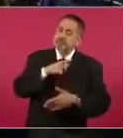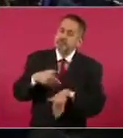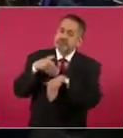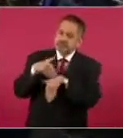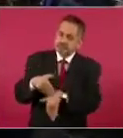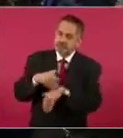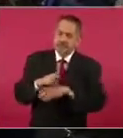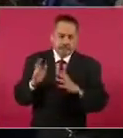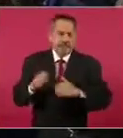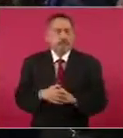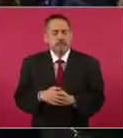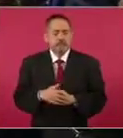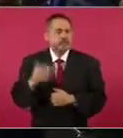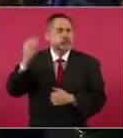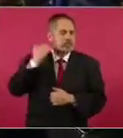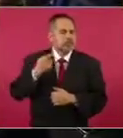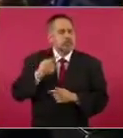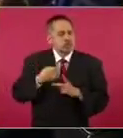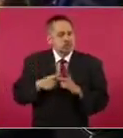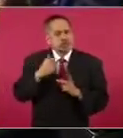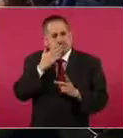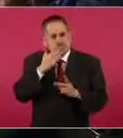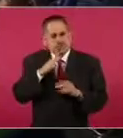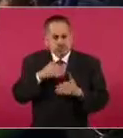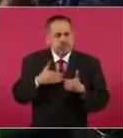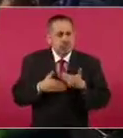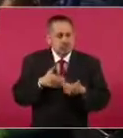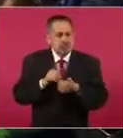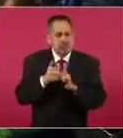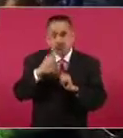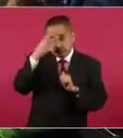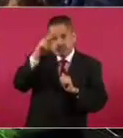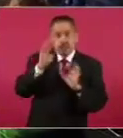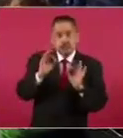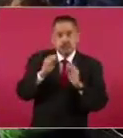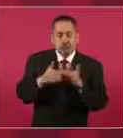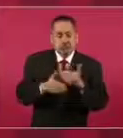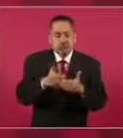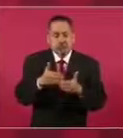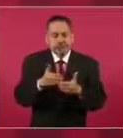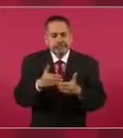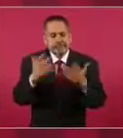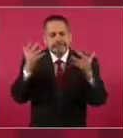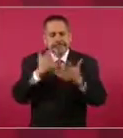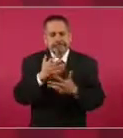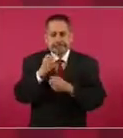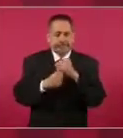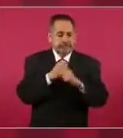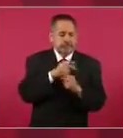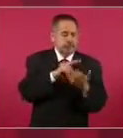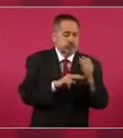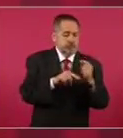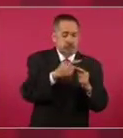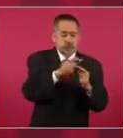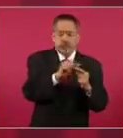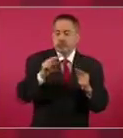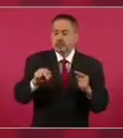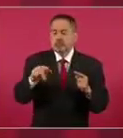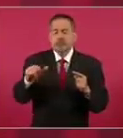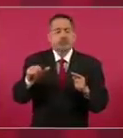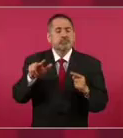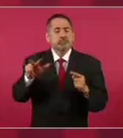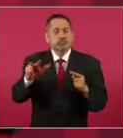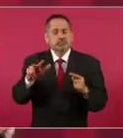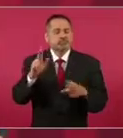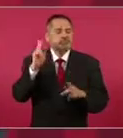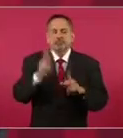tenido progreso inicialmente bueno y México era uno de los países punteros, pero insisto, en el sexenio 2012-2018 se